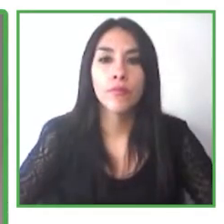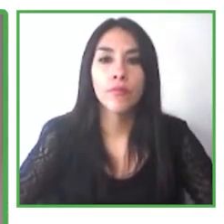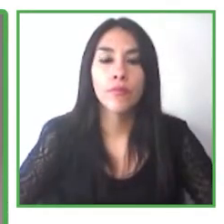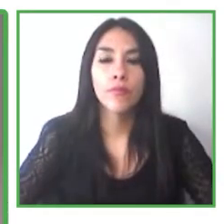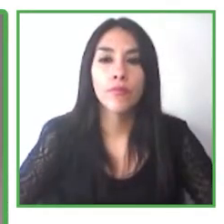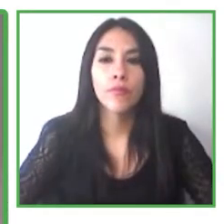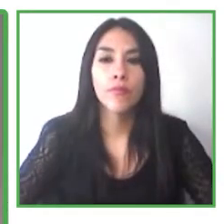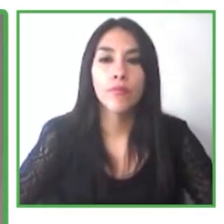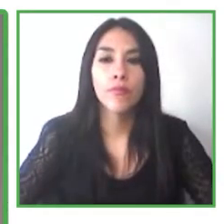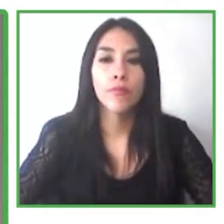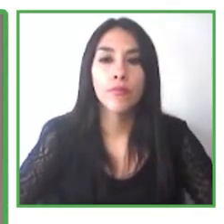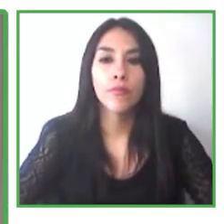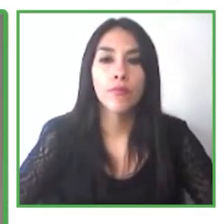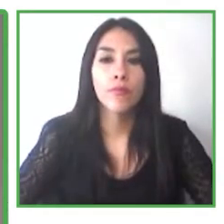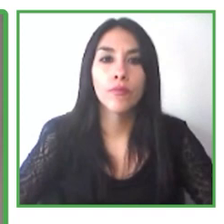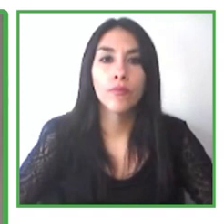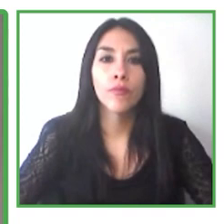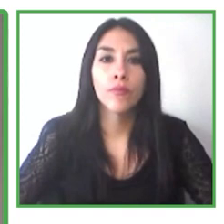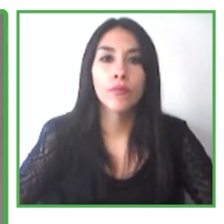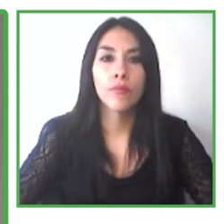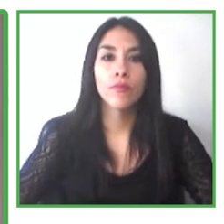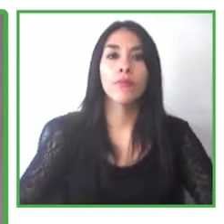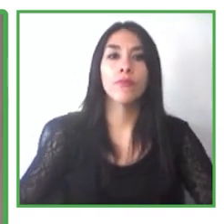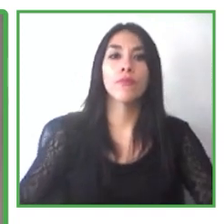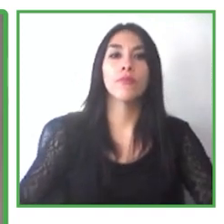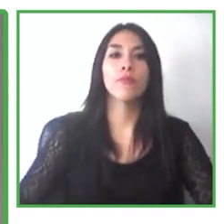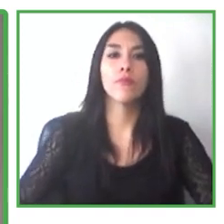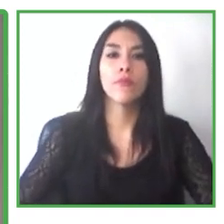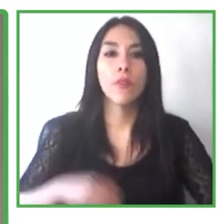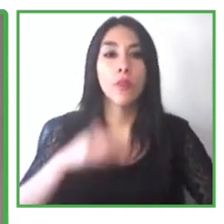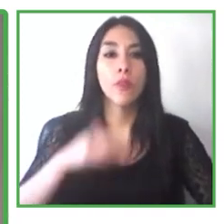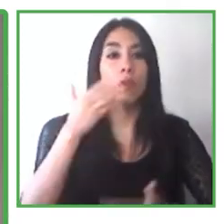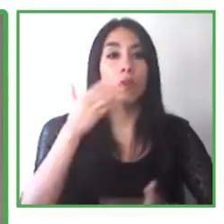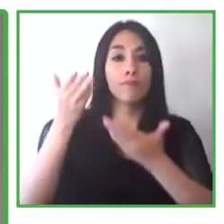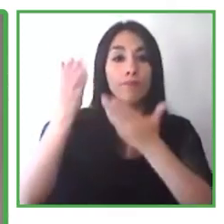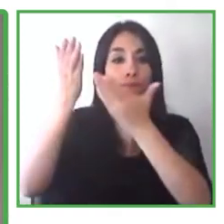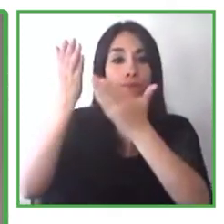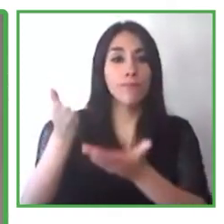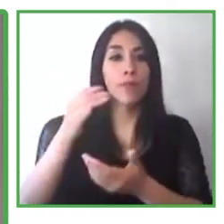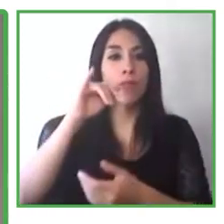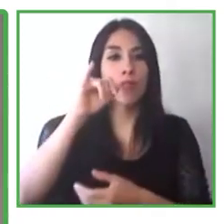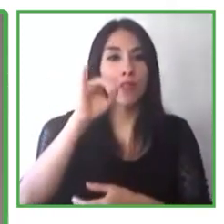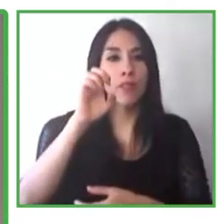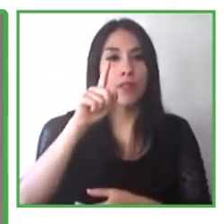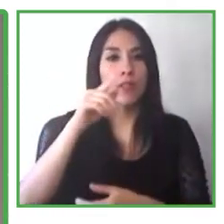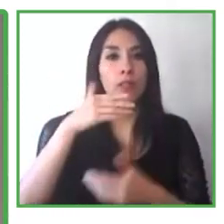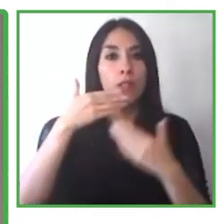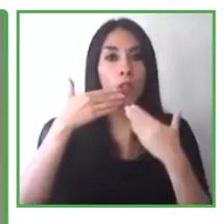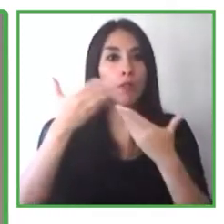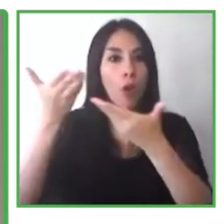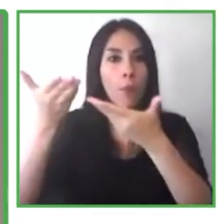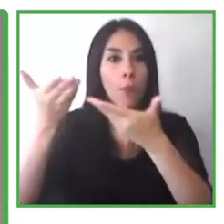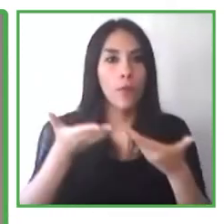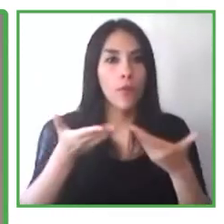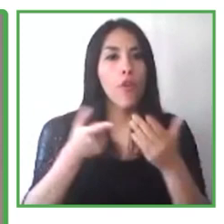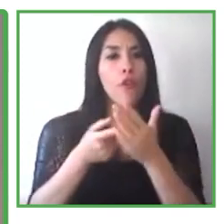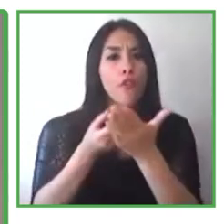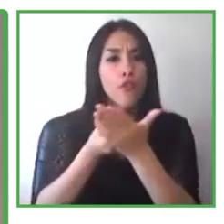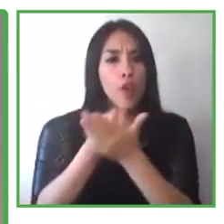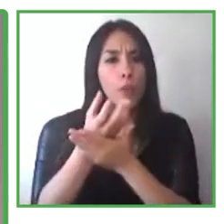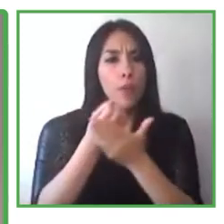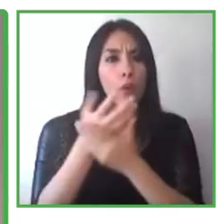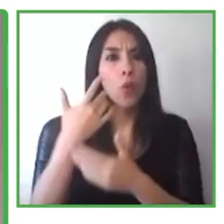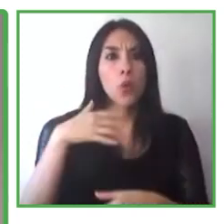Muchas gracias Jessica, eso fue realmente muy bueno y es fantástico poder escuchar las